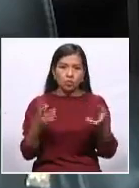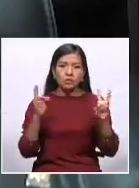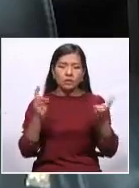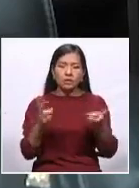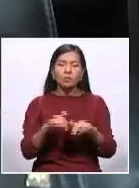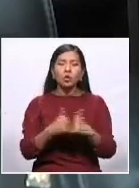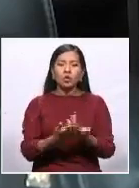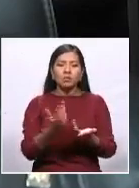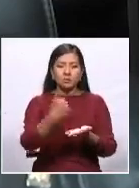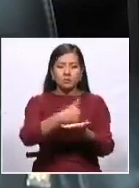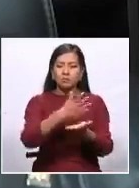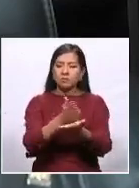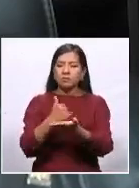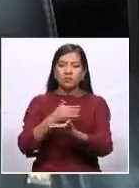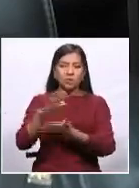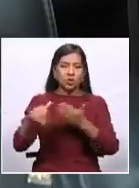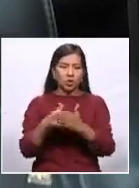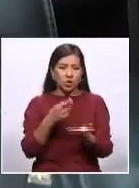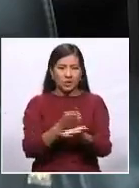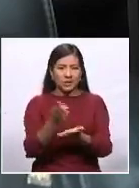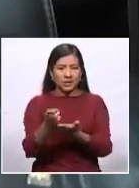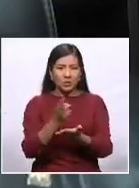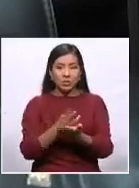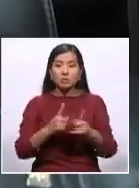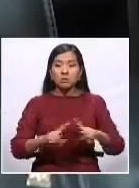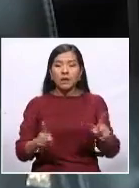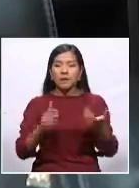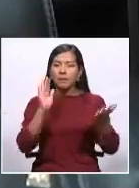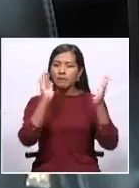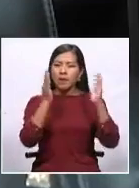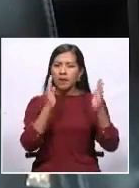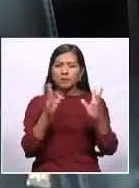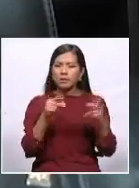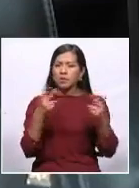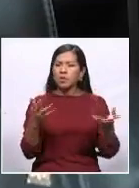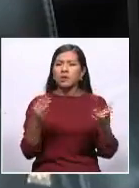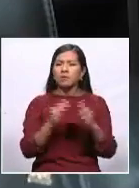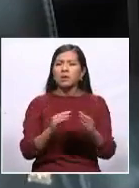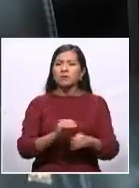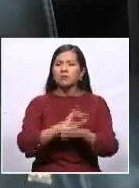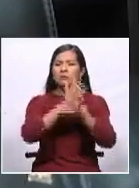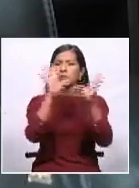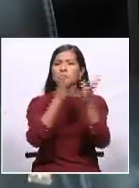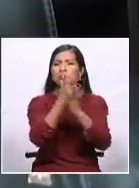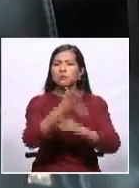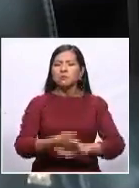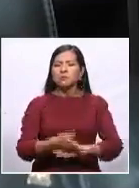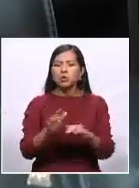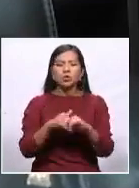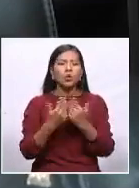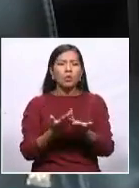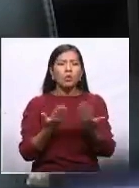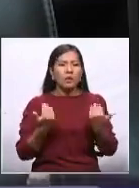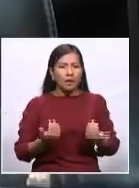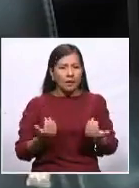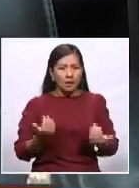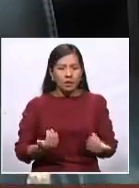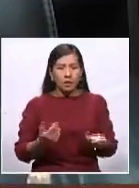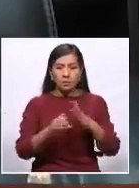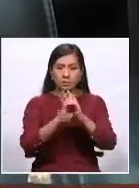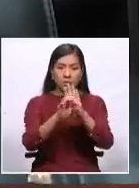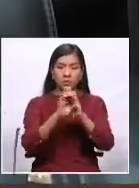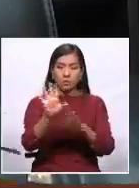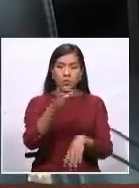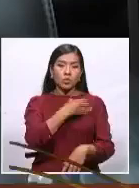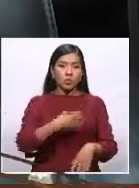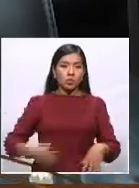redistribución de recursos, pero parece que no existe transparencia en cuanto a cómo actualmente, por ejemplo, la